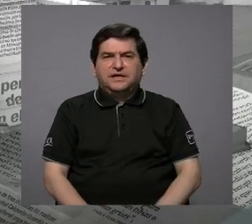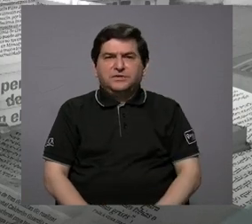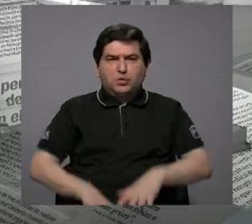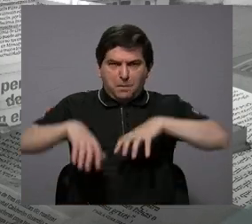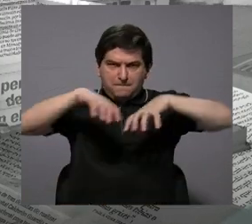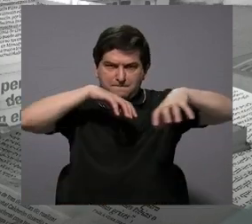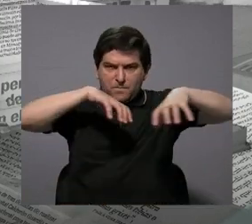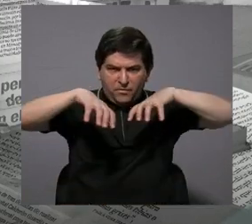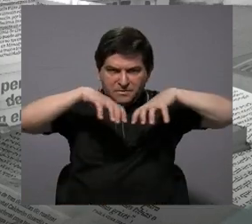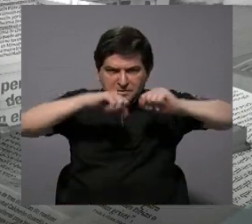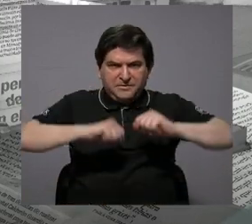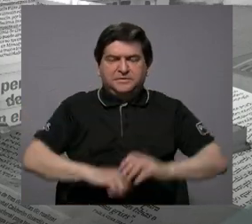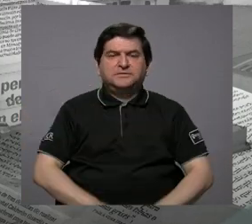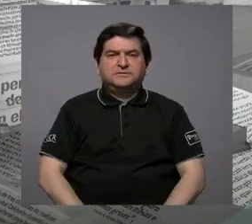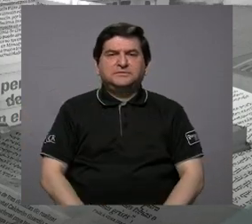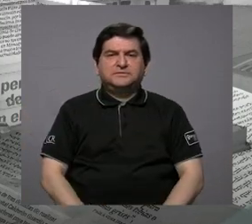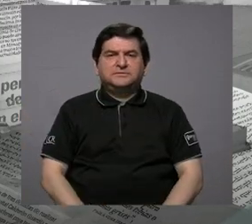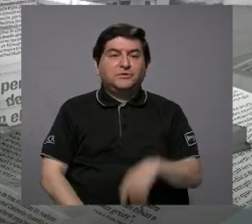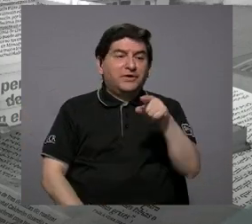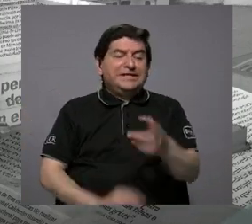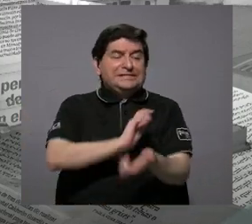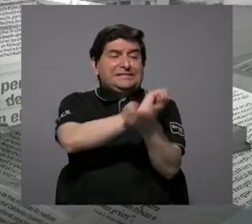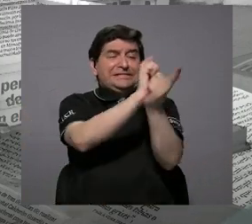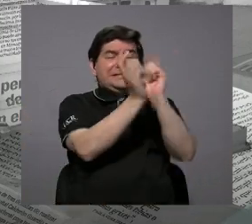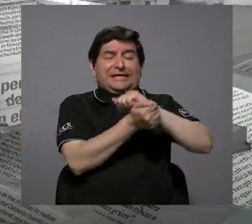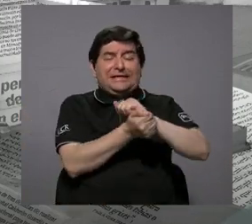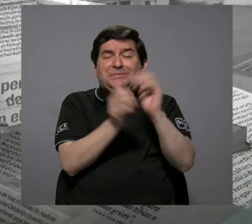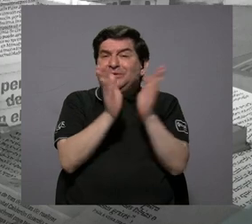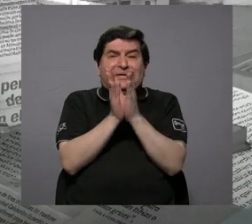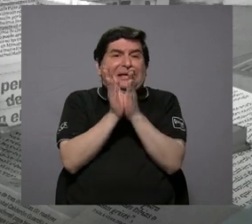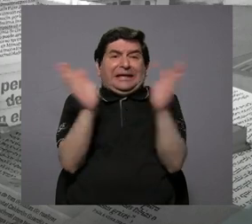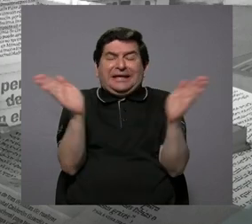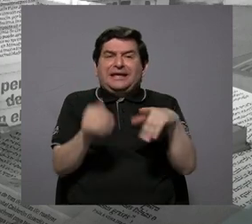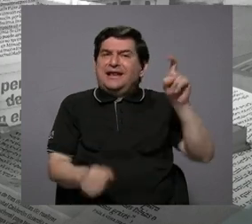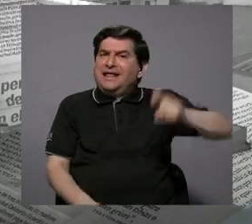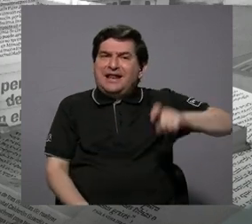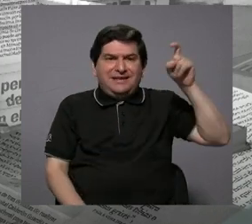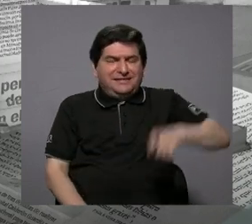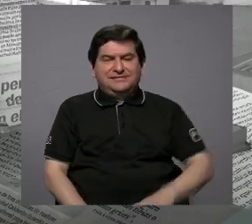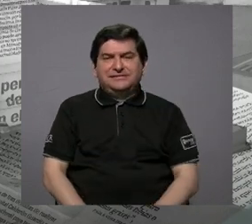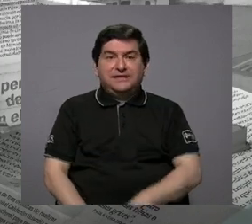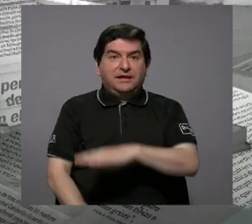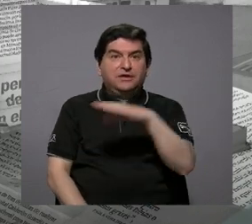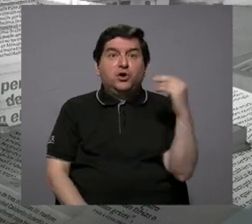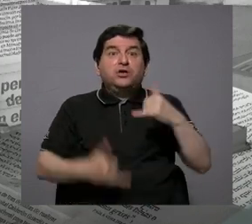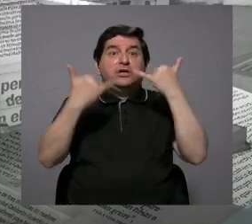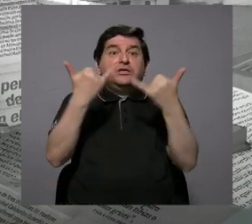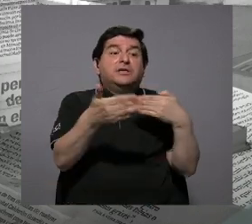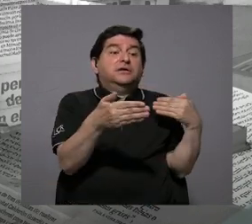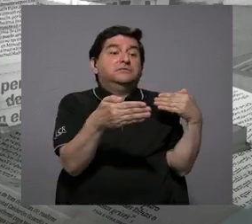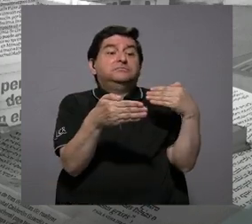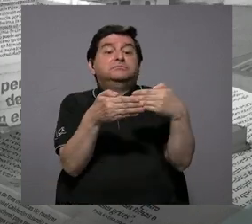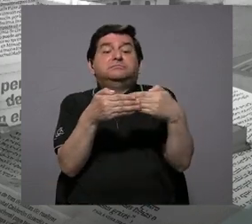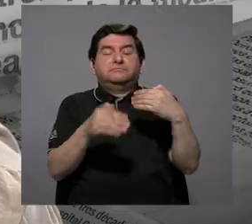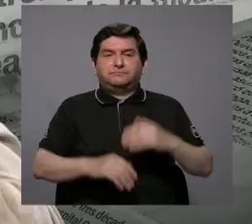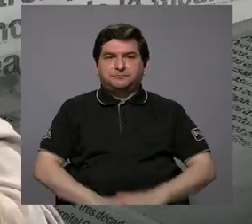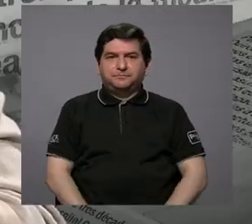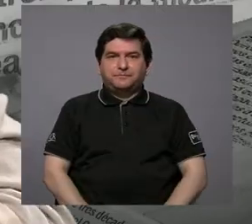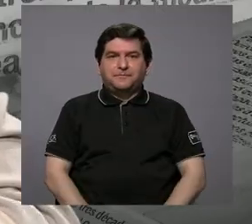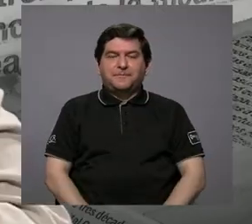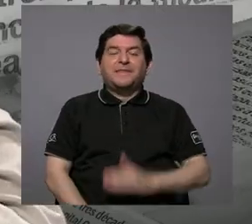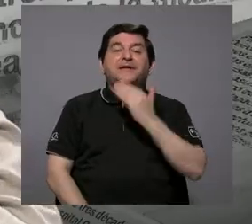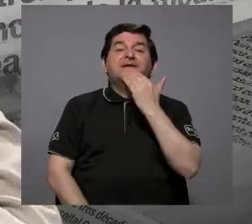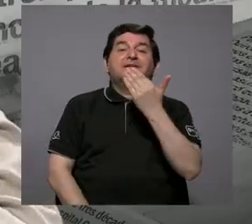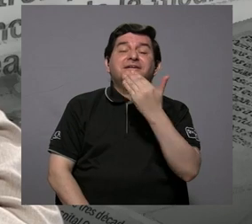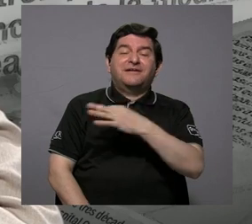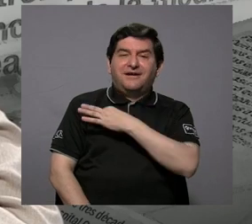movilidad, de esta transición en general que tenemos que hacer y que está ya a la vuelta de la esquina? Bueno, gracias